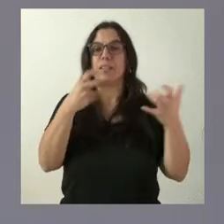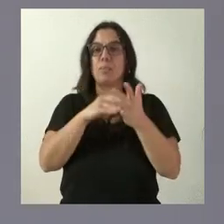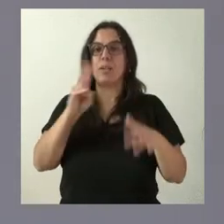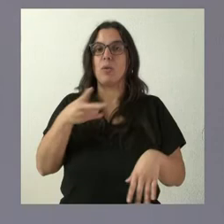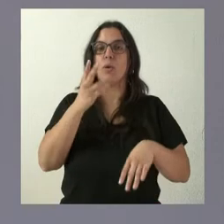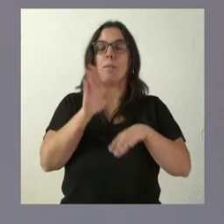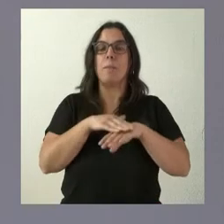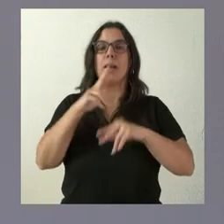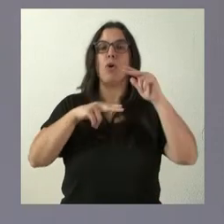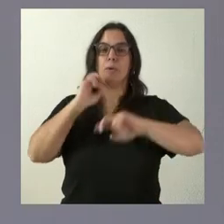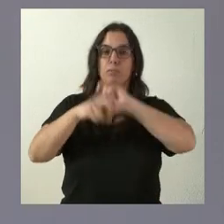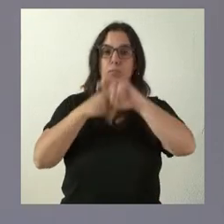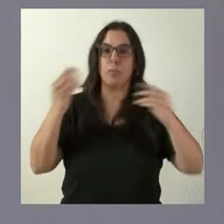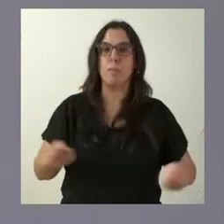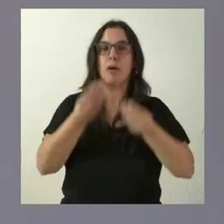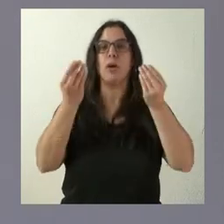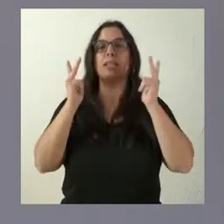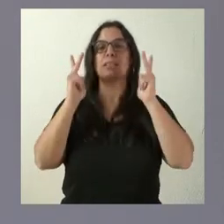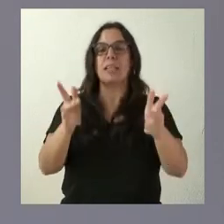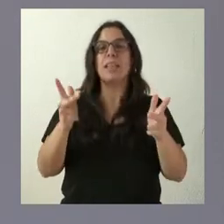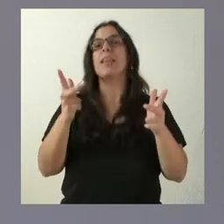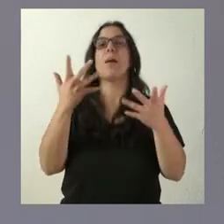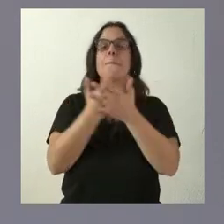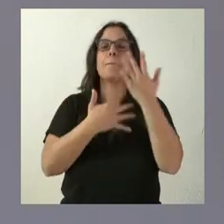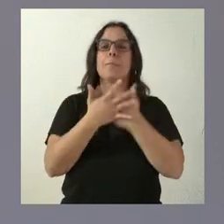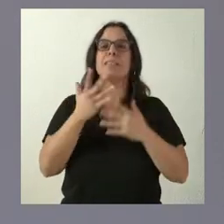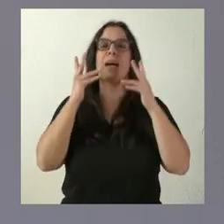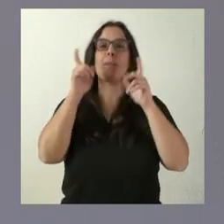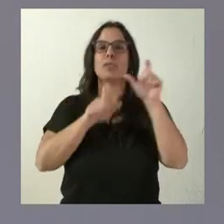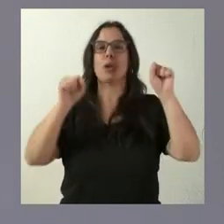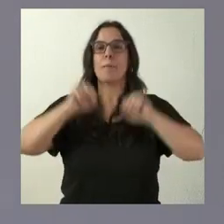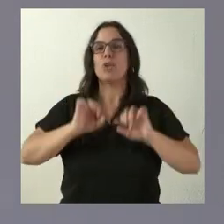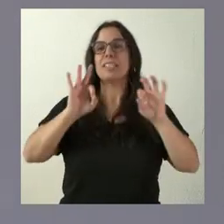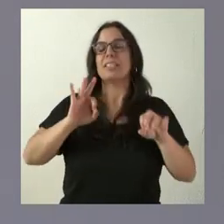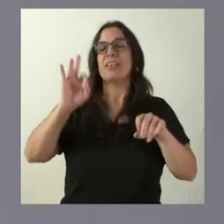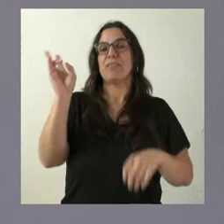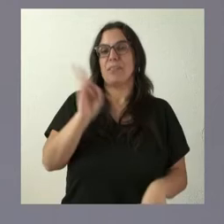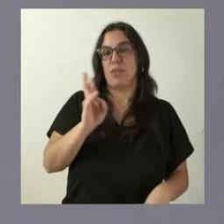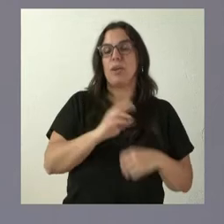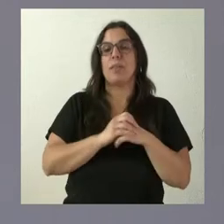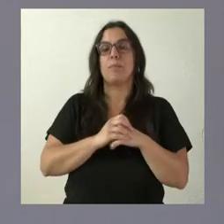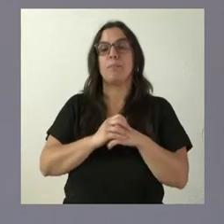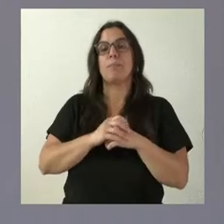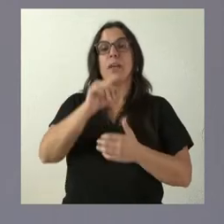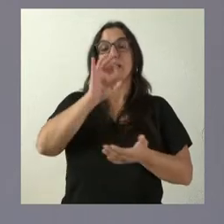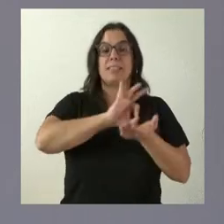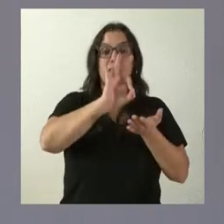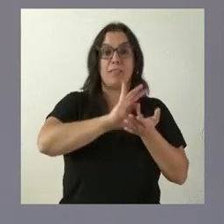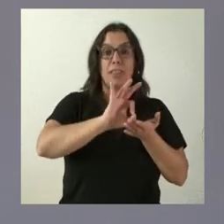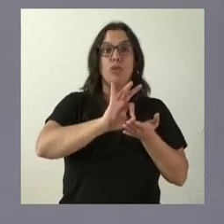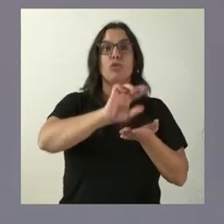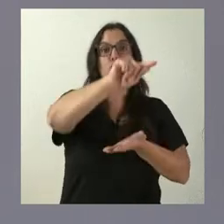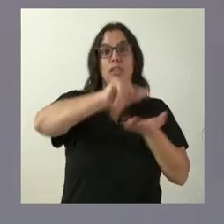rotación de obras de mejora en la residencia existida de personas mayores de Valladolid. Contratamos con ello los servicios para llevar a cabo la reforma parcial